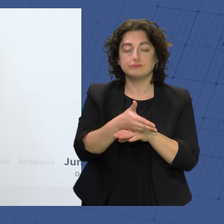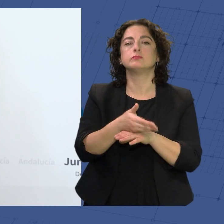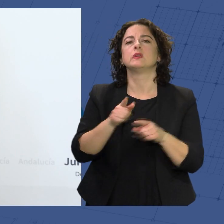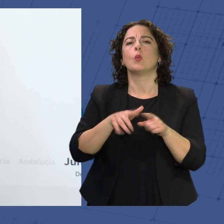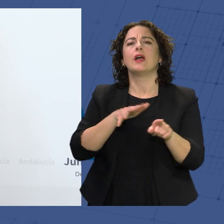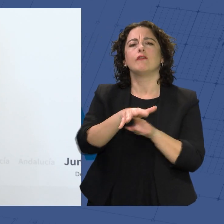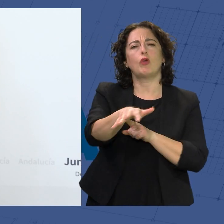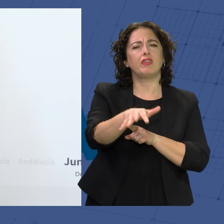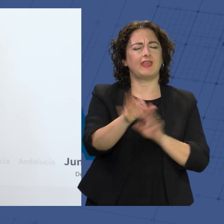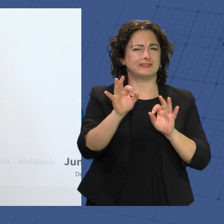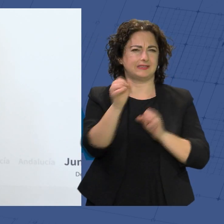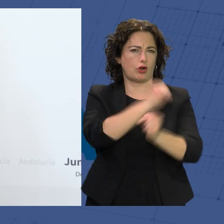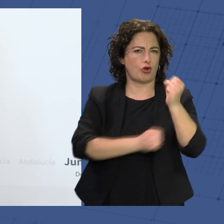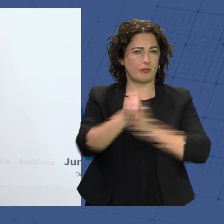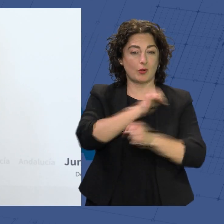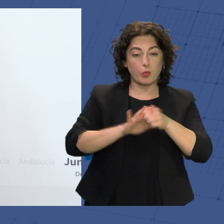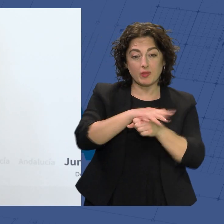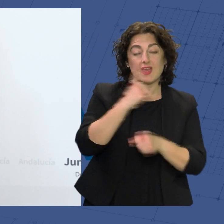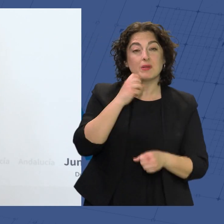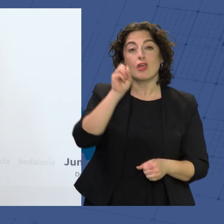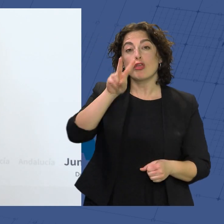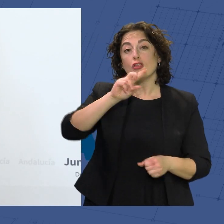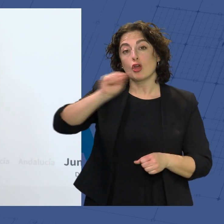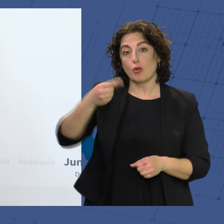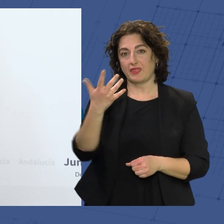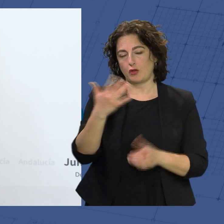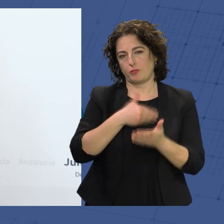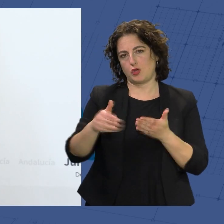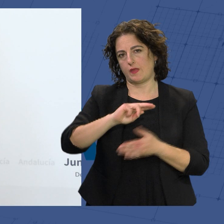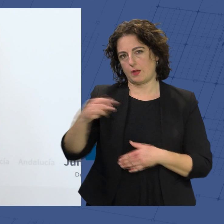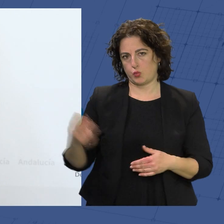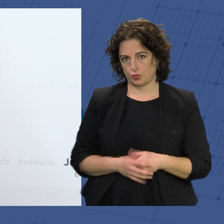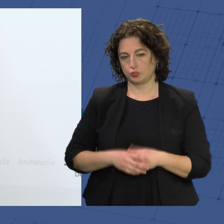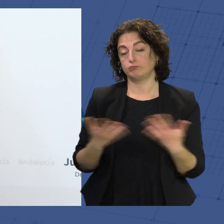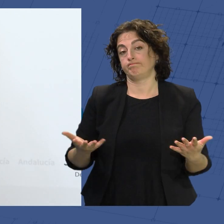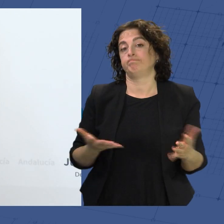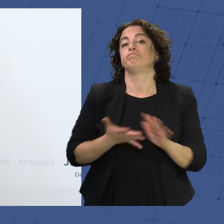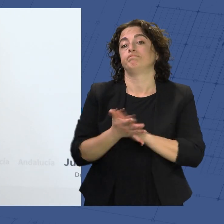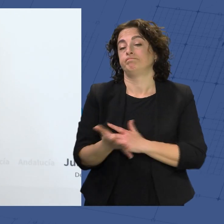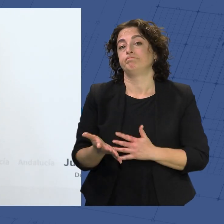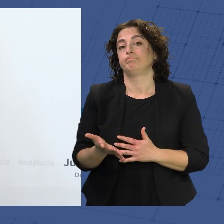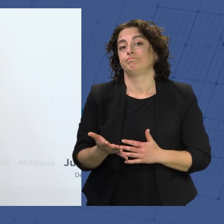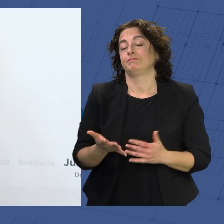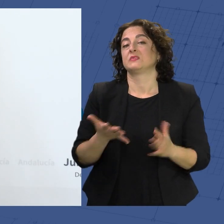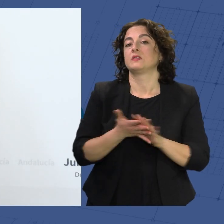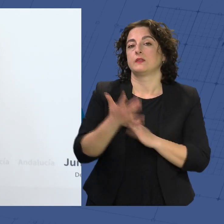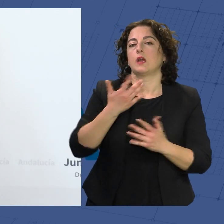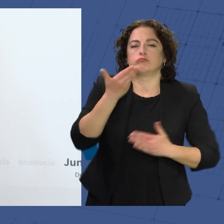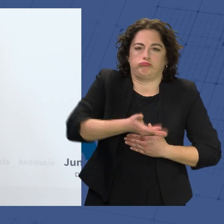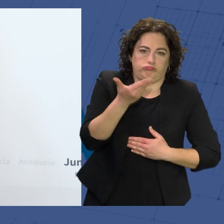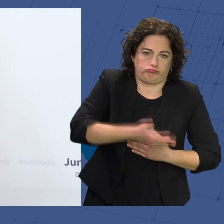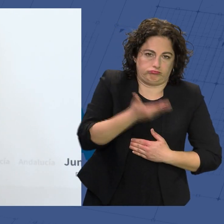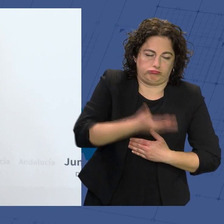económico en la provincia de Almería de más de 12,5 millones de euros. Por lo tanto, más allá de la relevancia